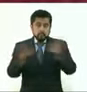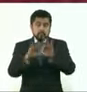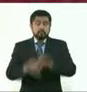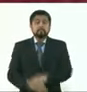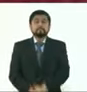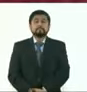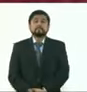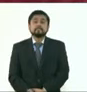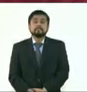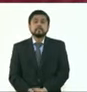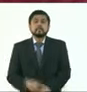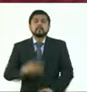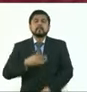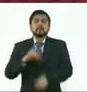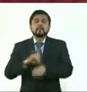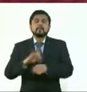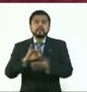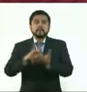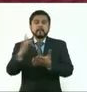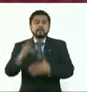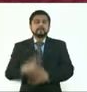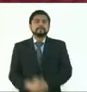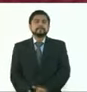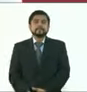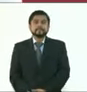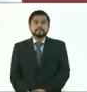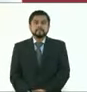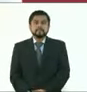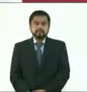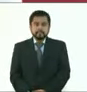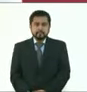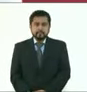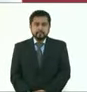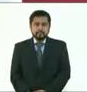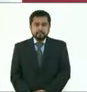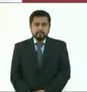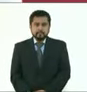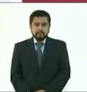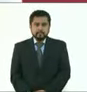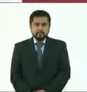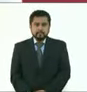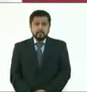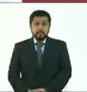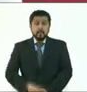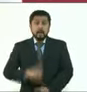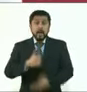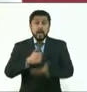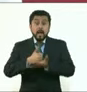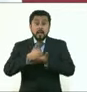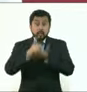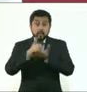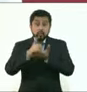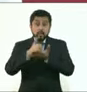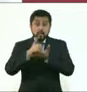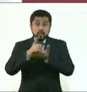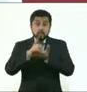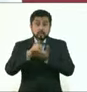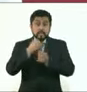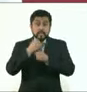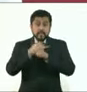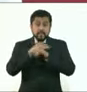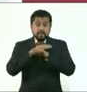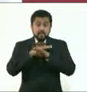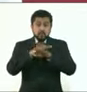Gracias, doctora. Buen día a todos. Gracias. Concluimos con la conferencia de prensa. Sí, ayúdenos a informar sobre